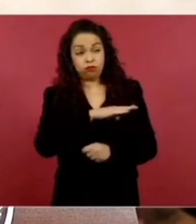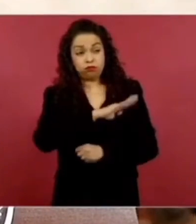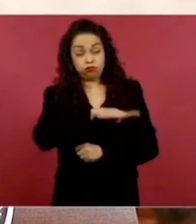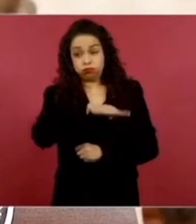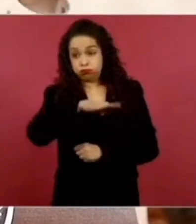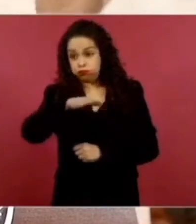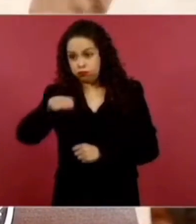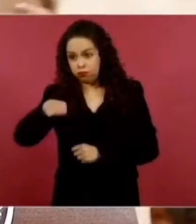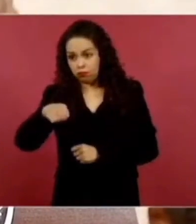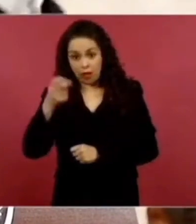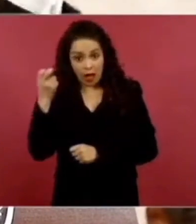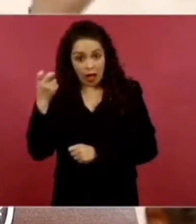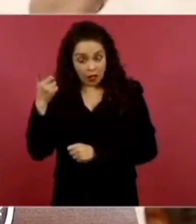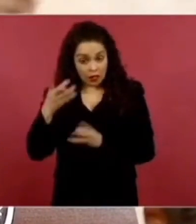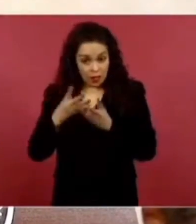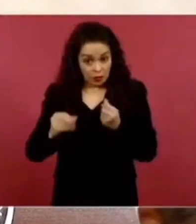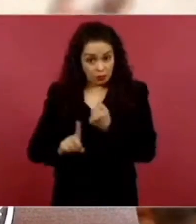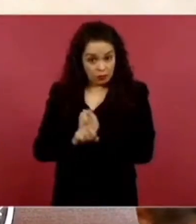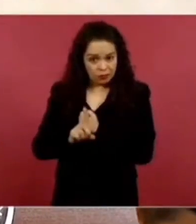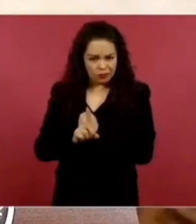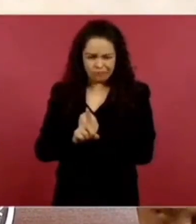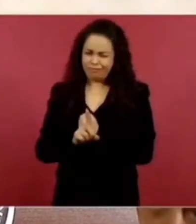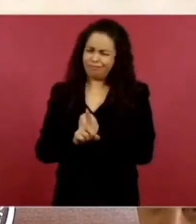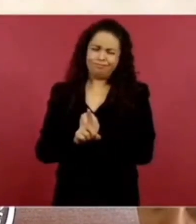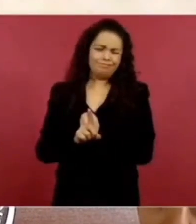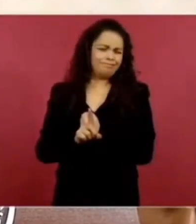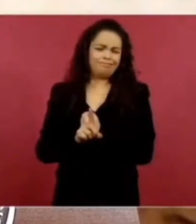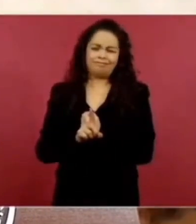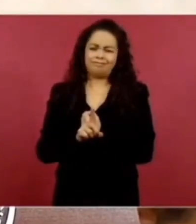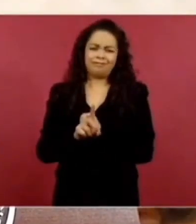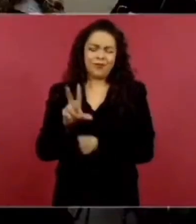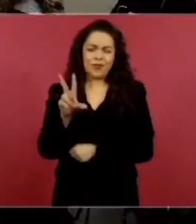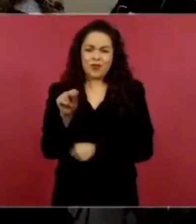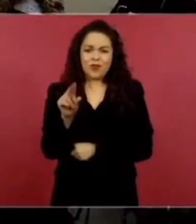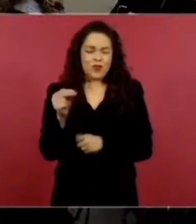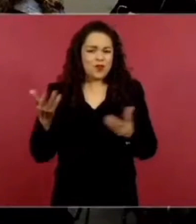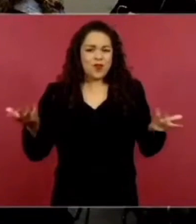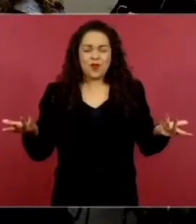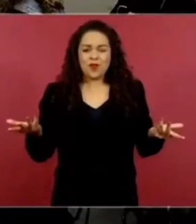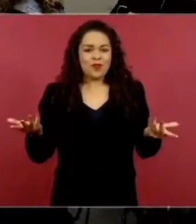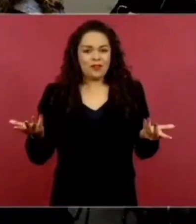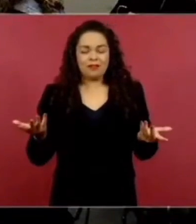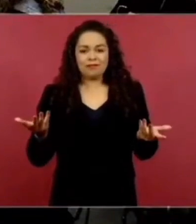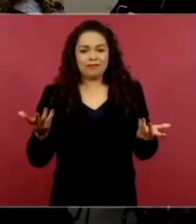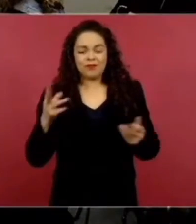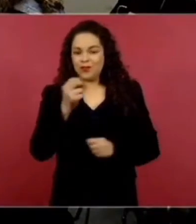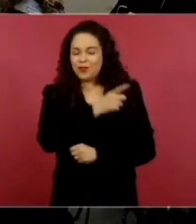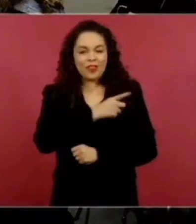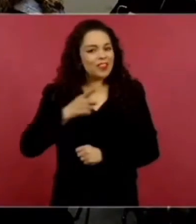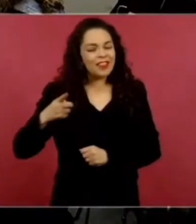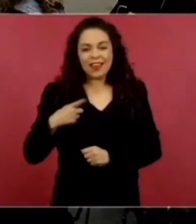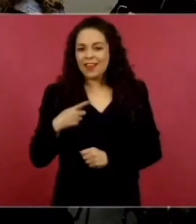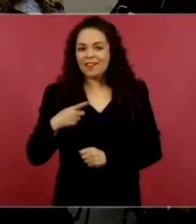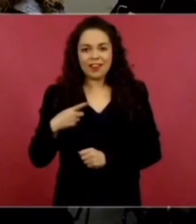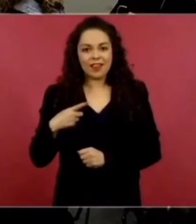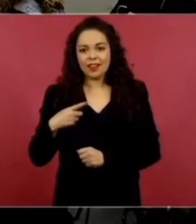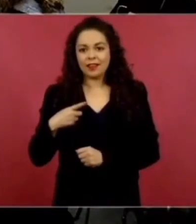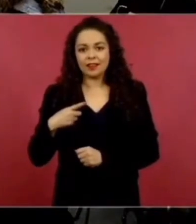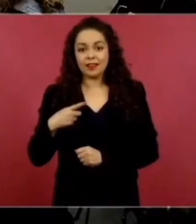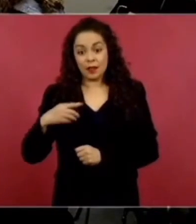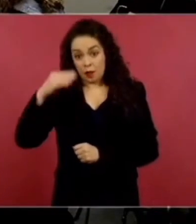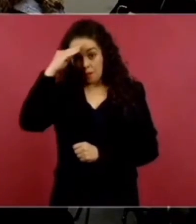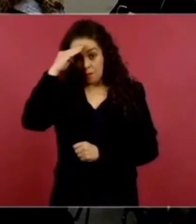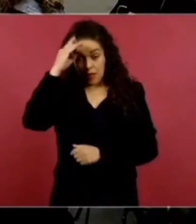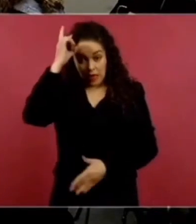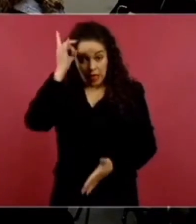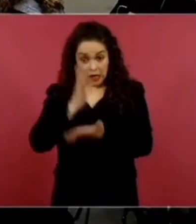No. Eso no debe aplicarse. Pero no solo en México, en